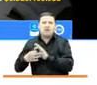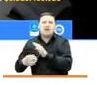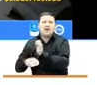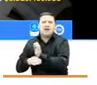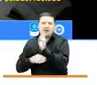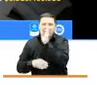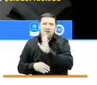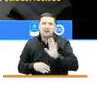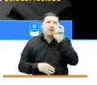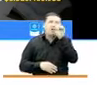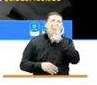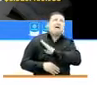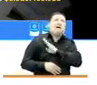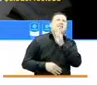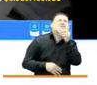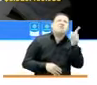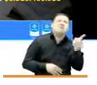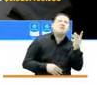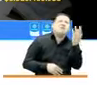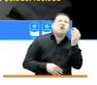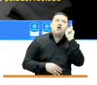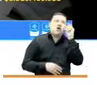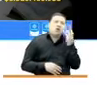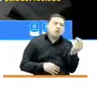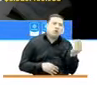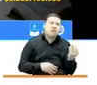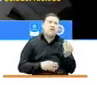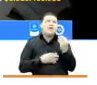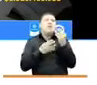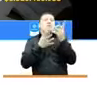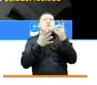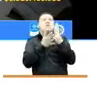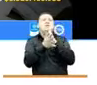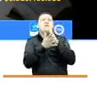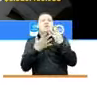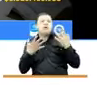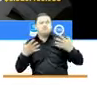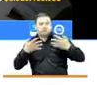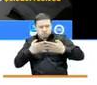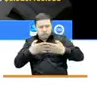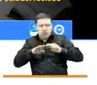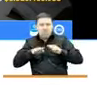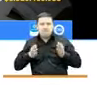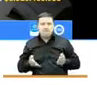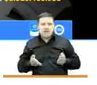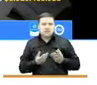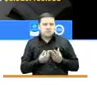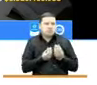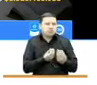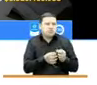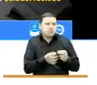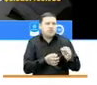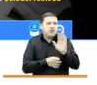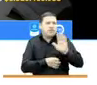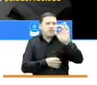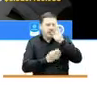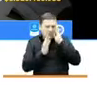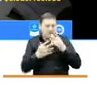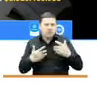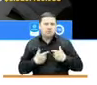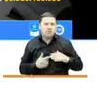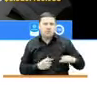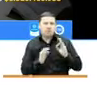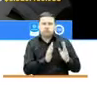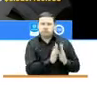territoriales, con las alcaldías, con las gobernaciones, cruzando la información, con las mesas municipales y departamentales de atención a víctimas para